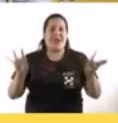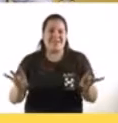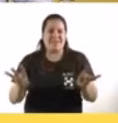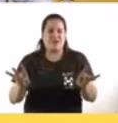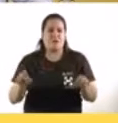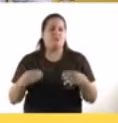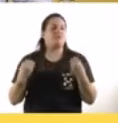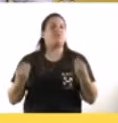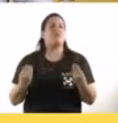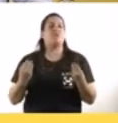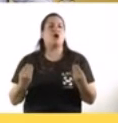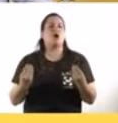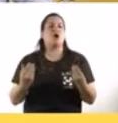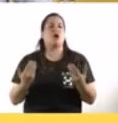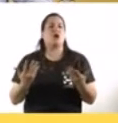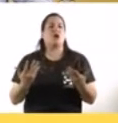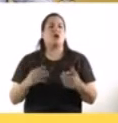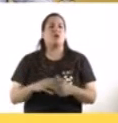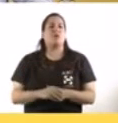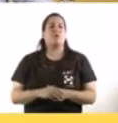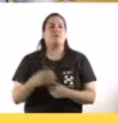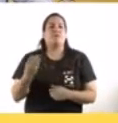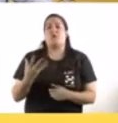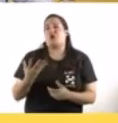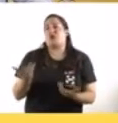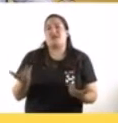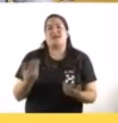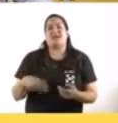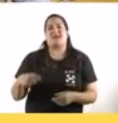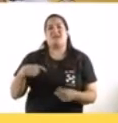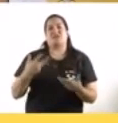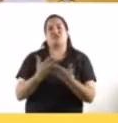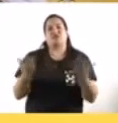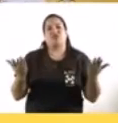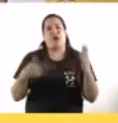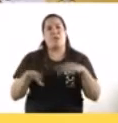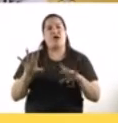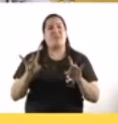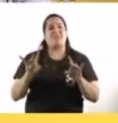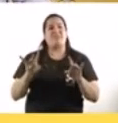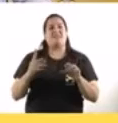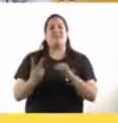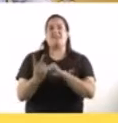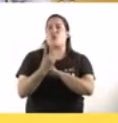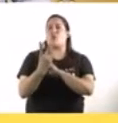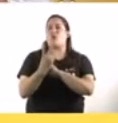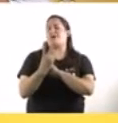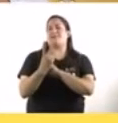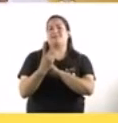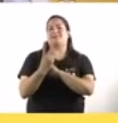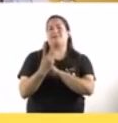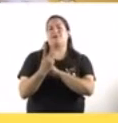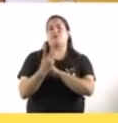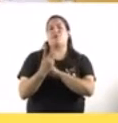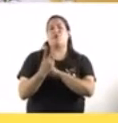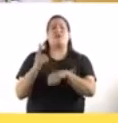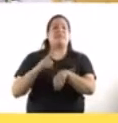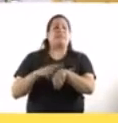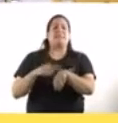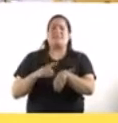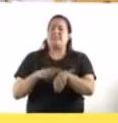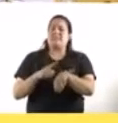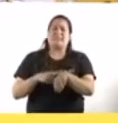sobre todo porque suele encontrar a las sociedades con más dificultad de seguir cuidándose luego de mucho tiempo y muchos